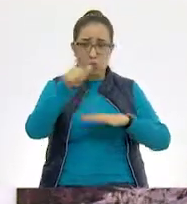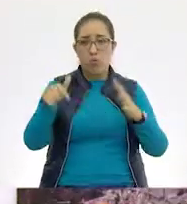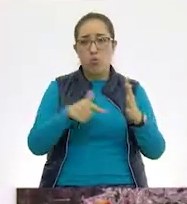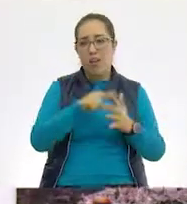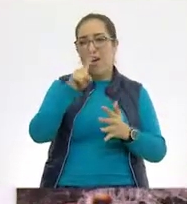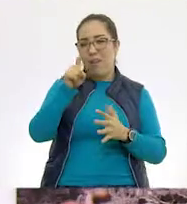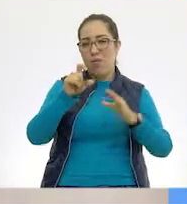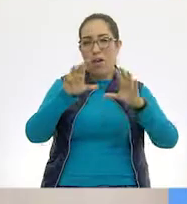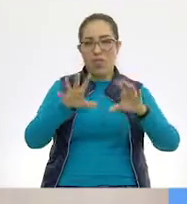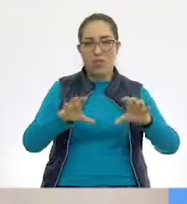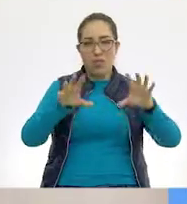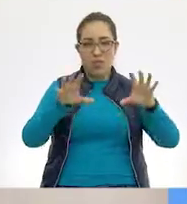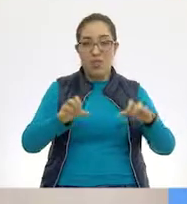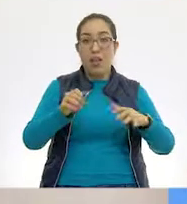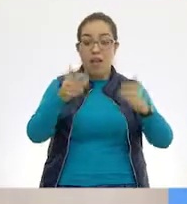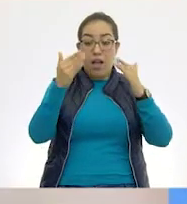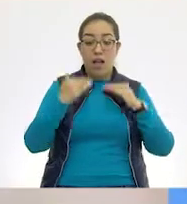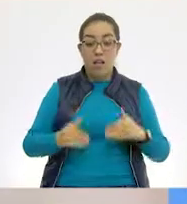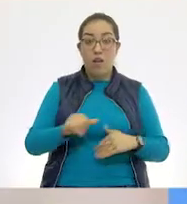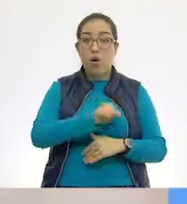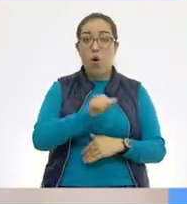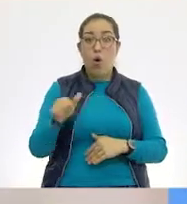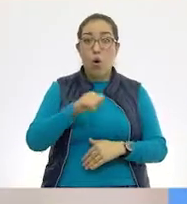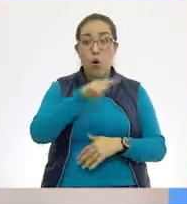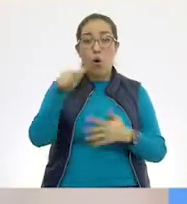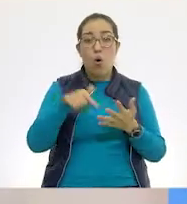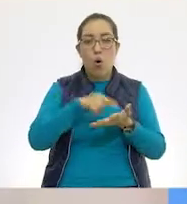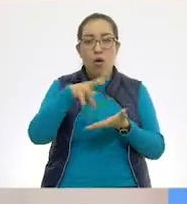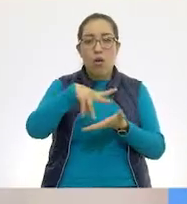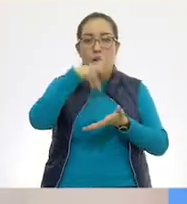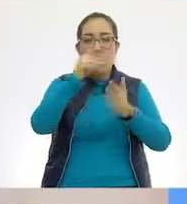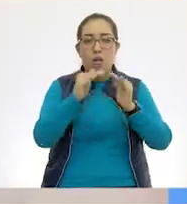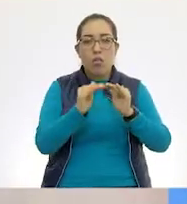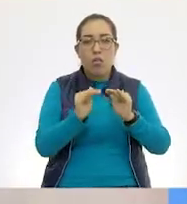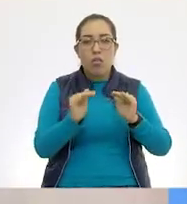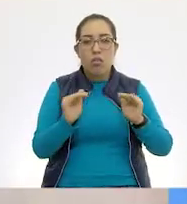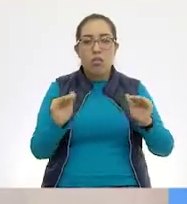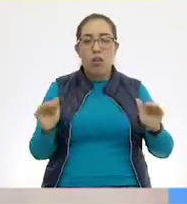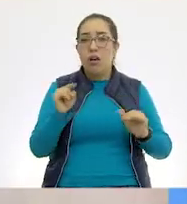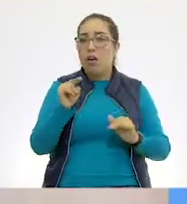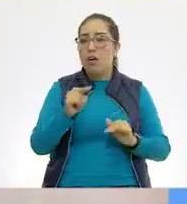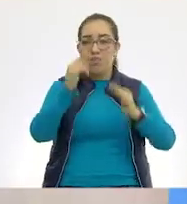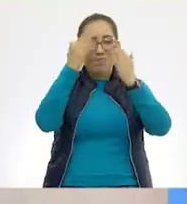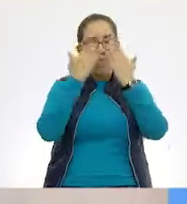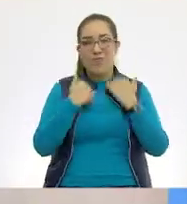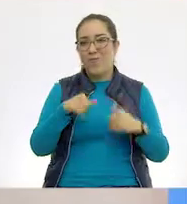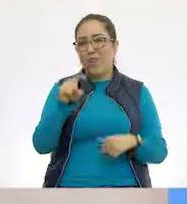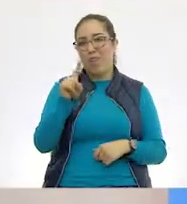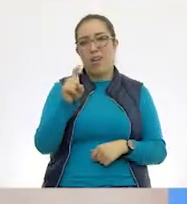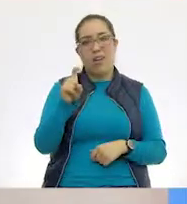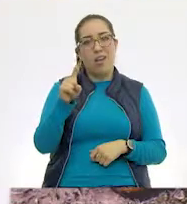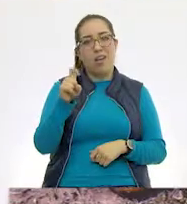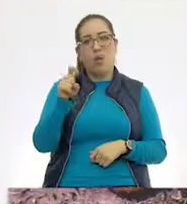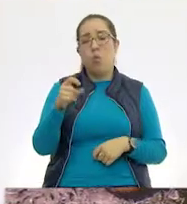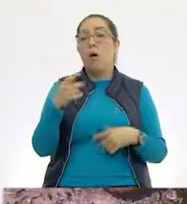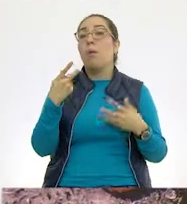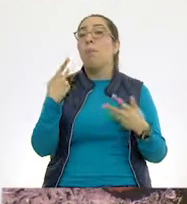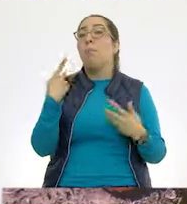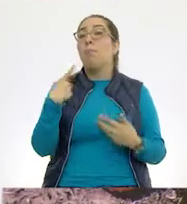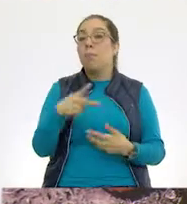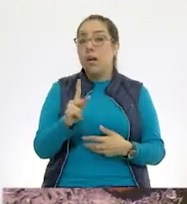siguiente? Es un desierto y el desierto se caracteriza porque casi no hay agua y hay muchos